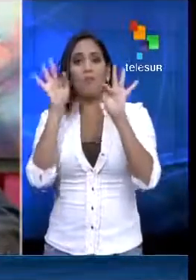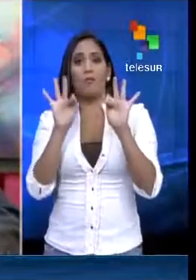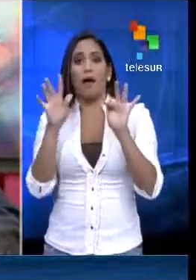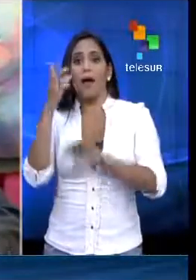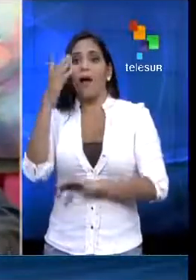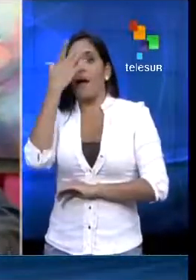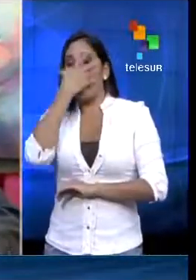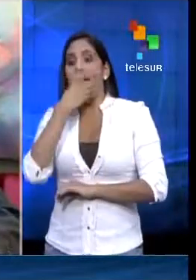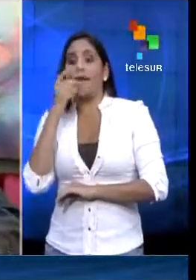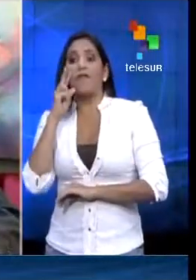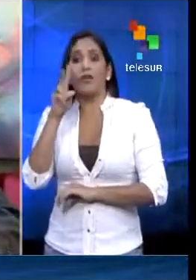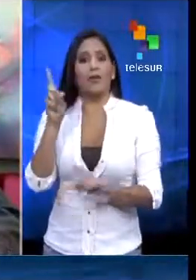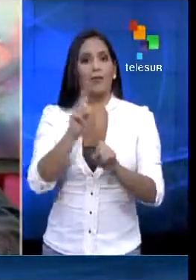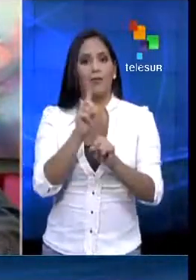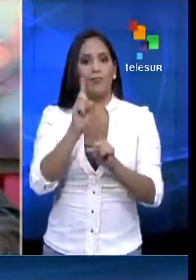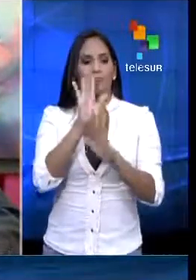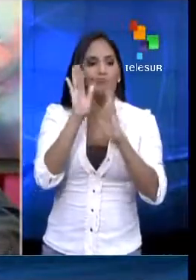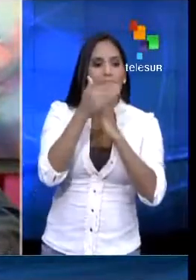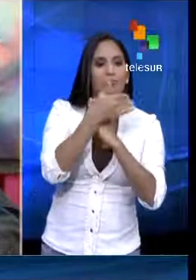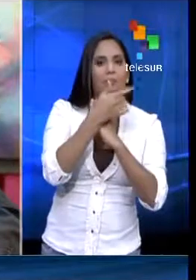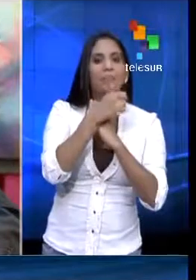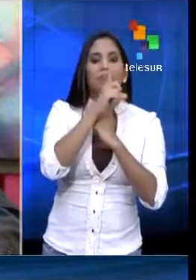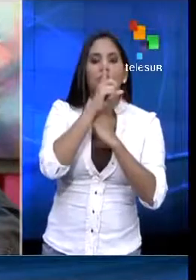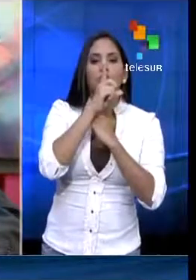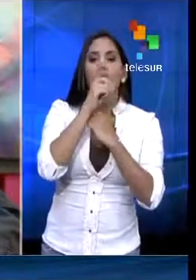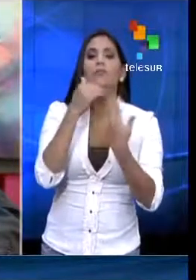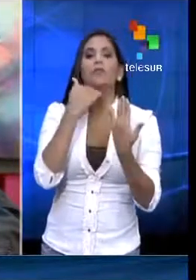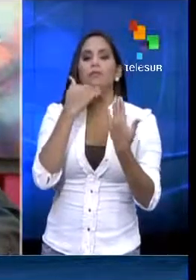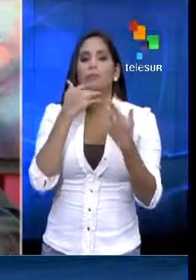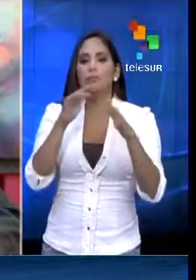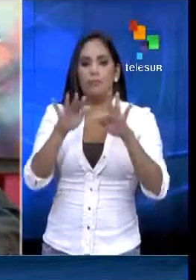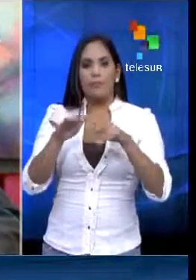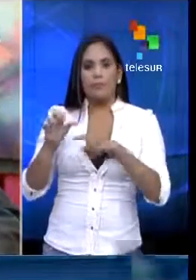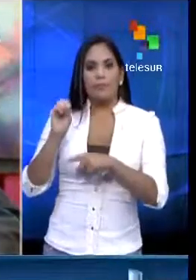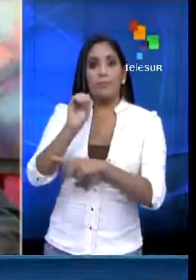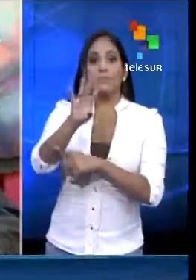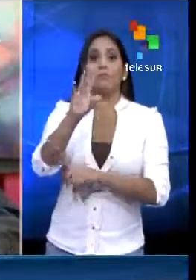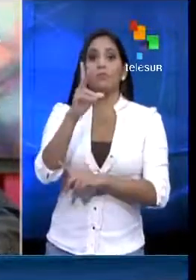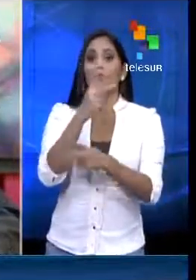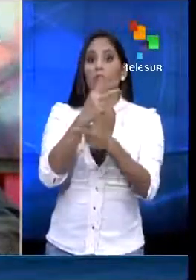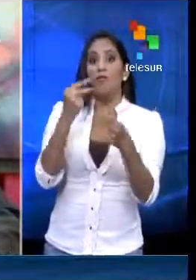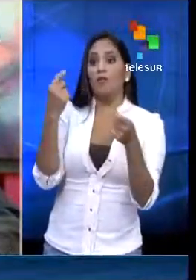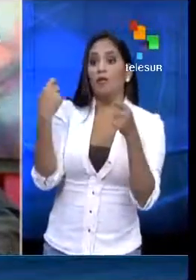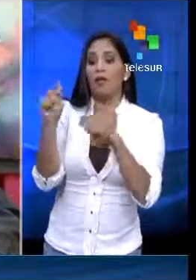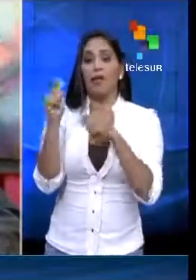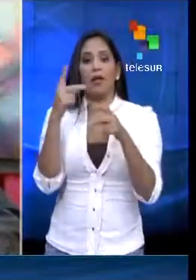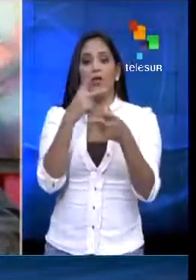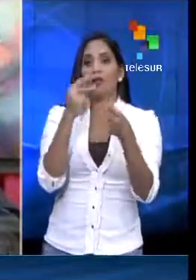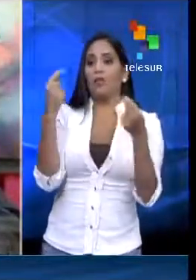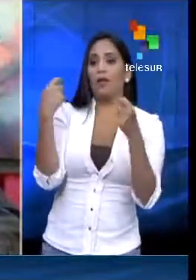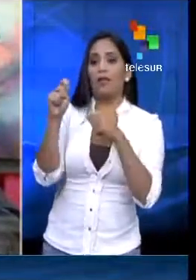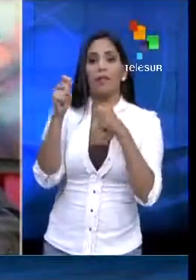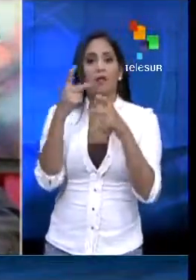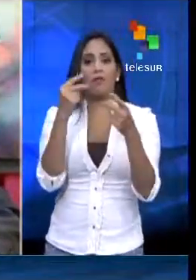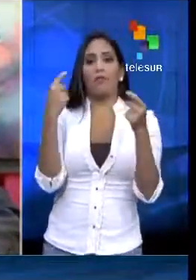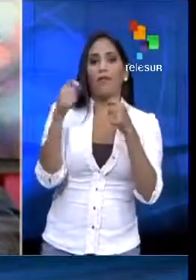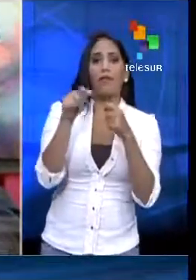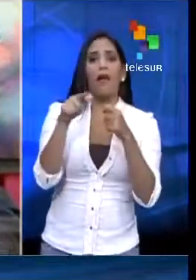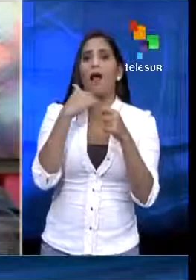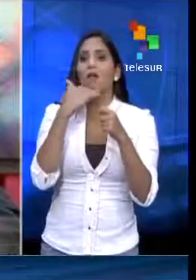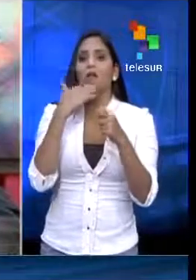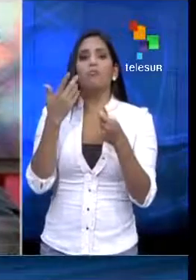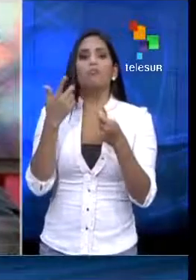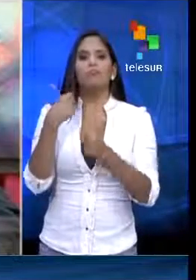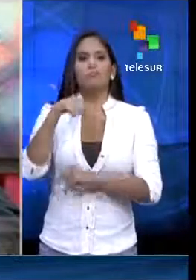cara en un momento determinado, sino de manera oculta a mandar mensajes de que no iban a haber productos, de que estaban faltando el desabastecimiento. El